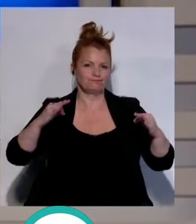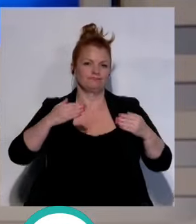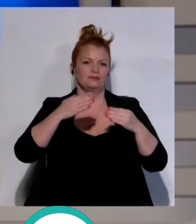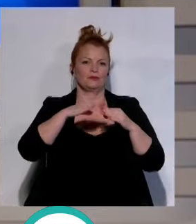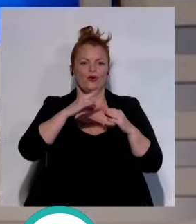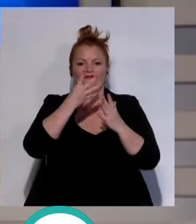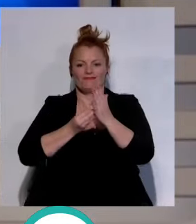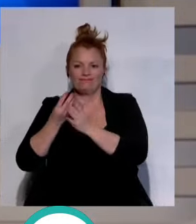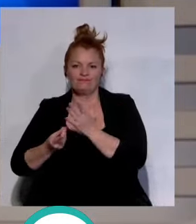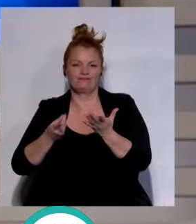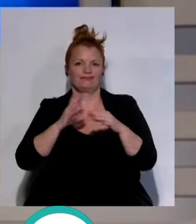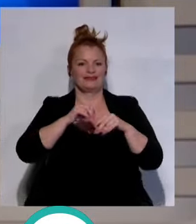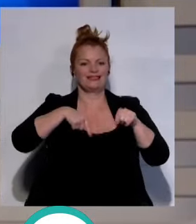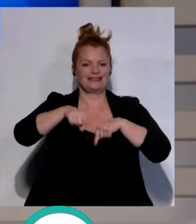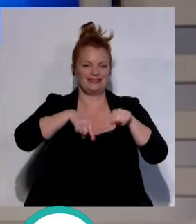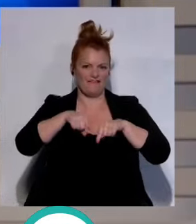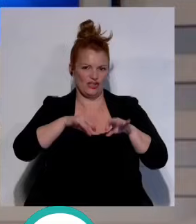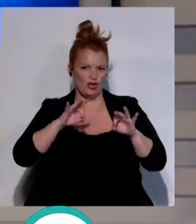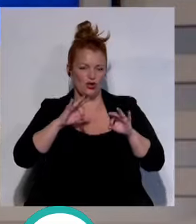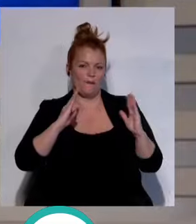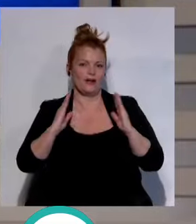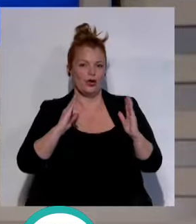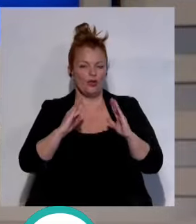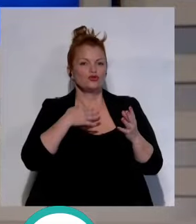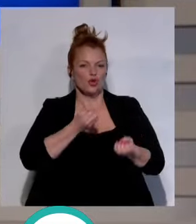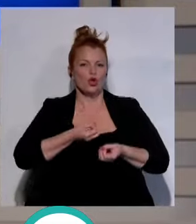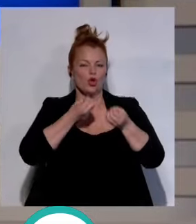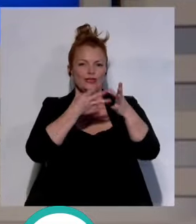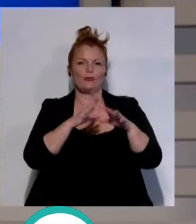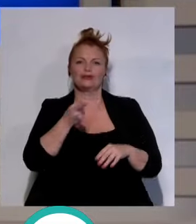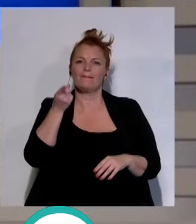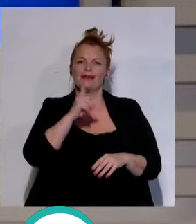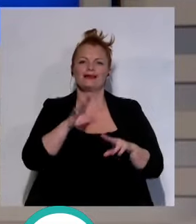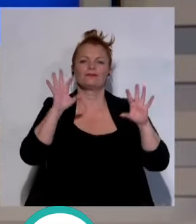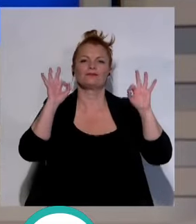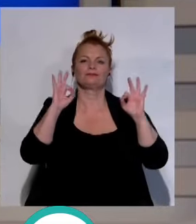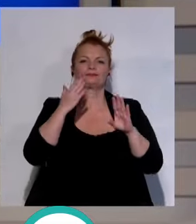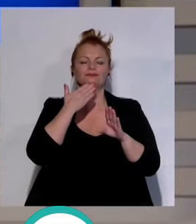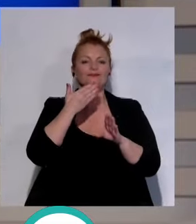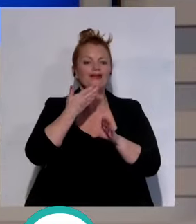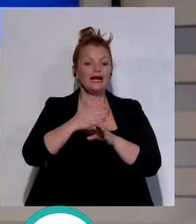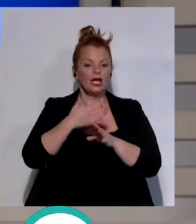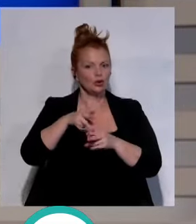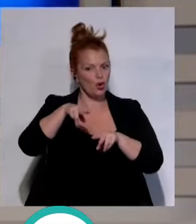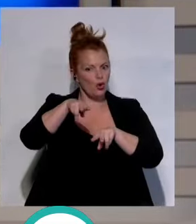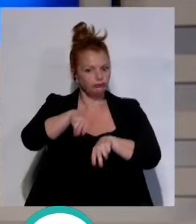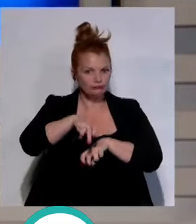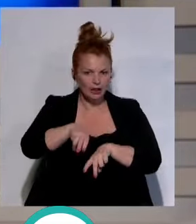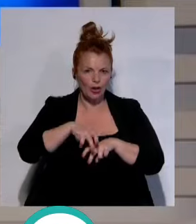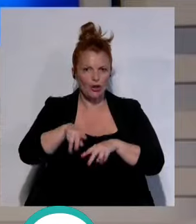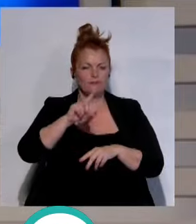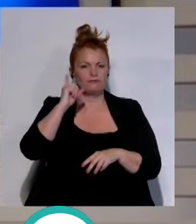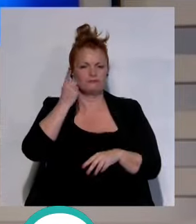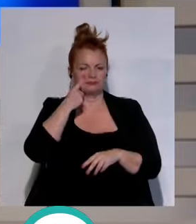incidencia sobre el tráfico en este periodo pero le contamos también acerca de restos arqueológicos que han aflorado